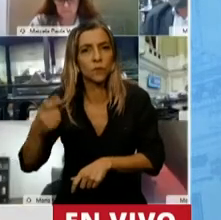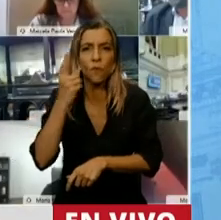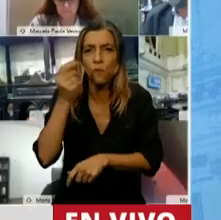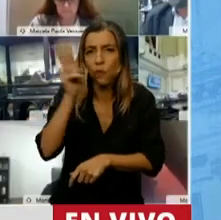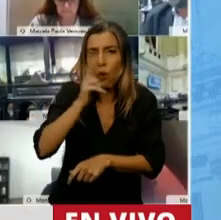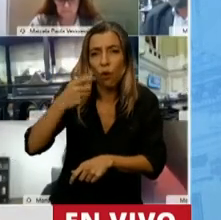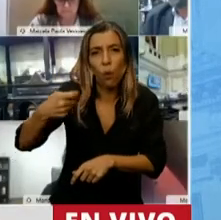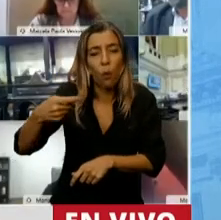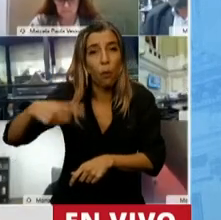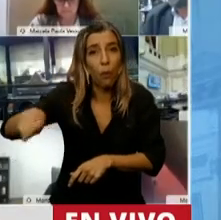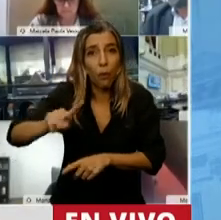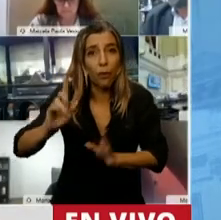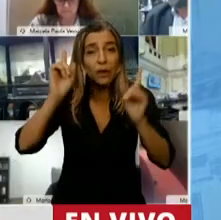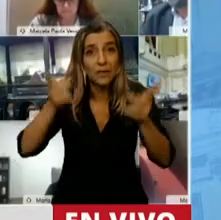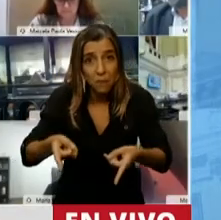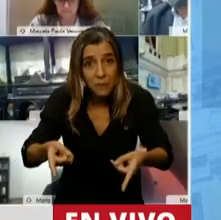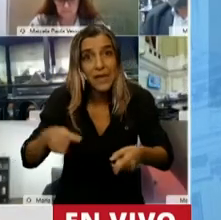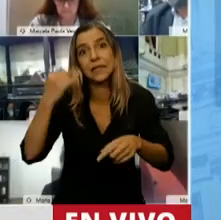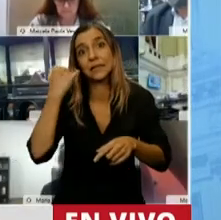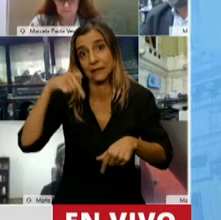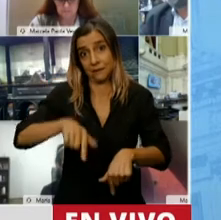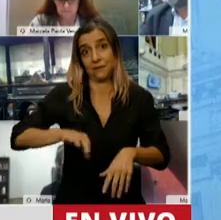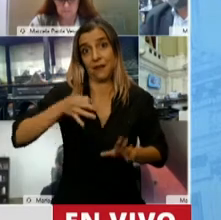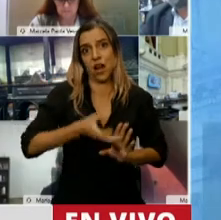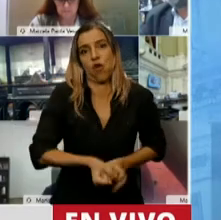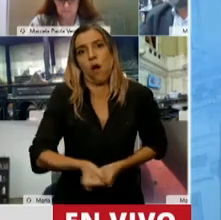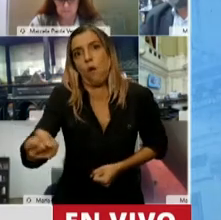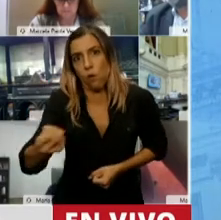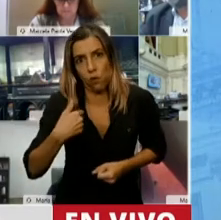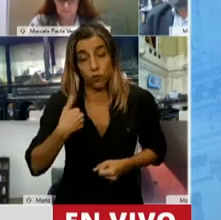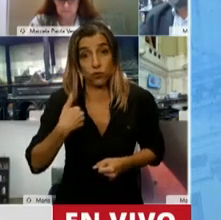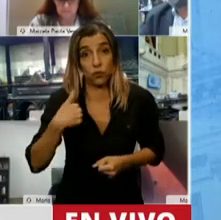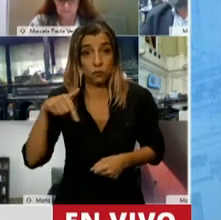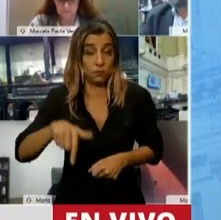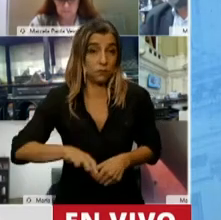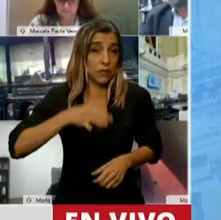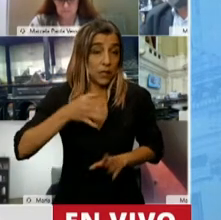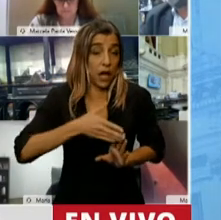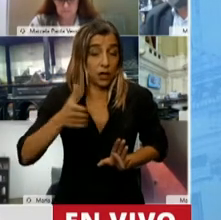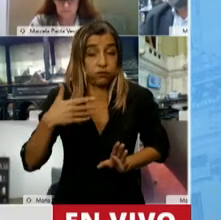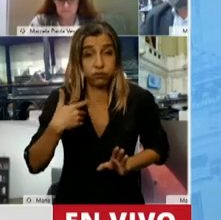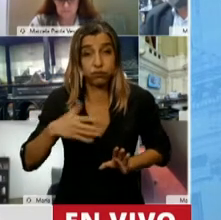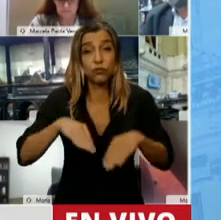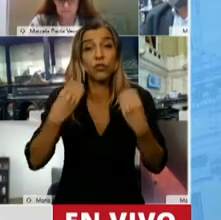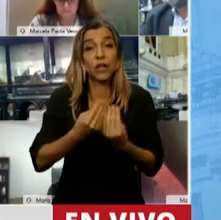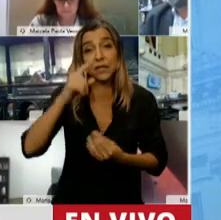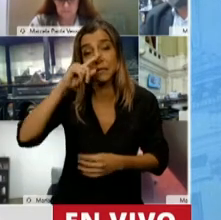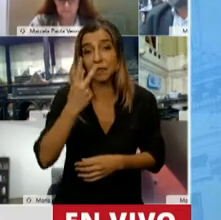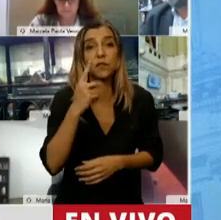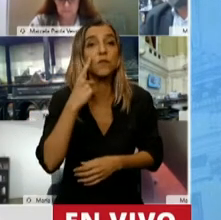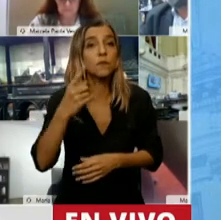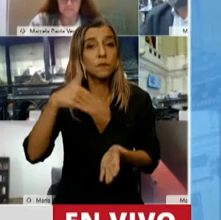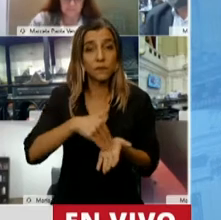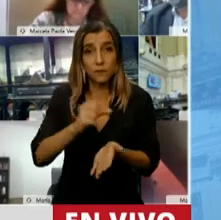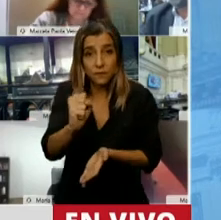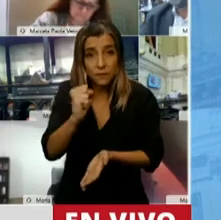sumar al ajuste de este año, que significó un recorte de 72.000 millones de pesos